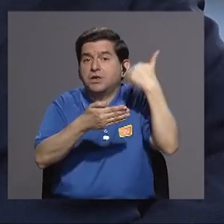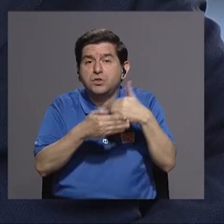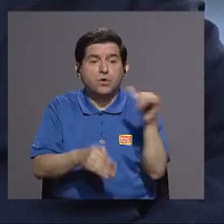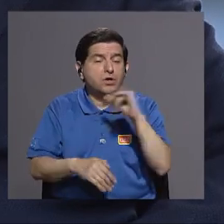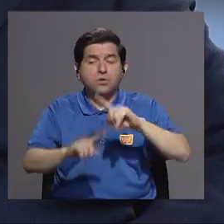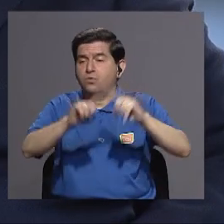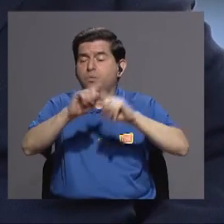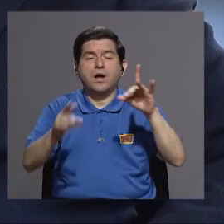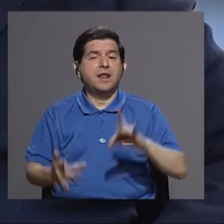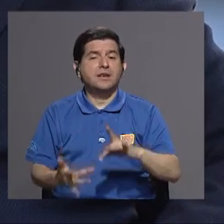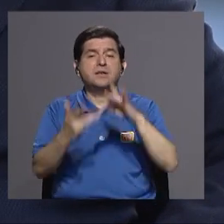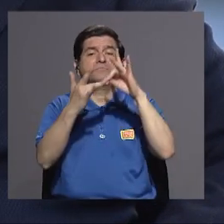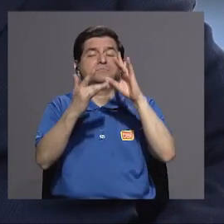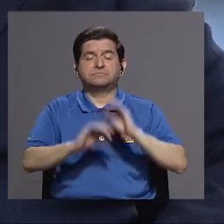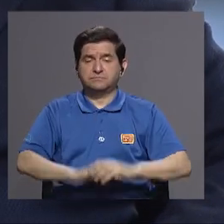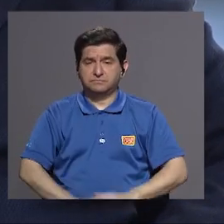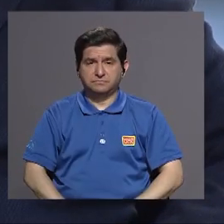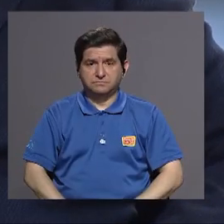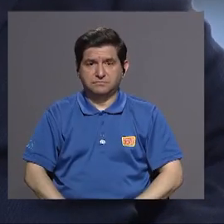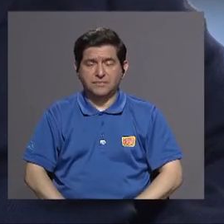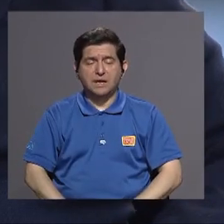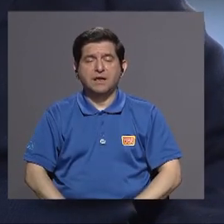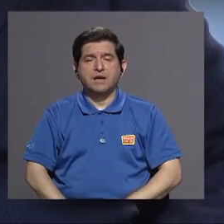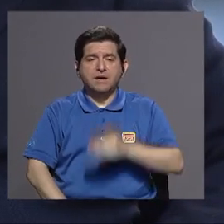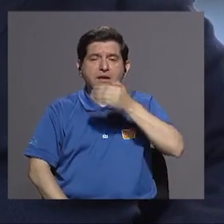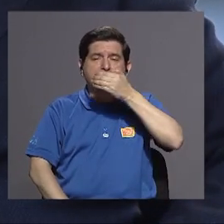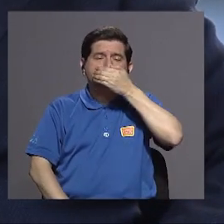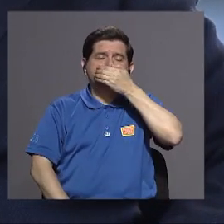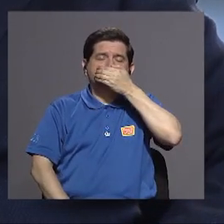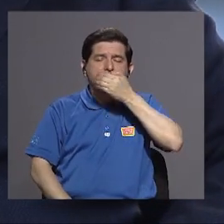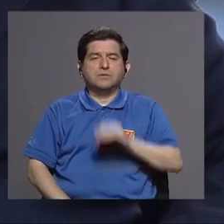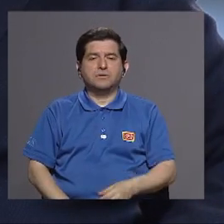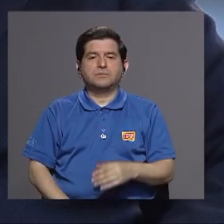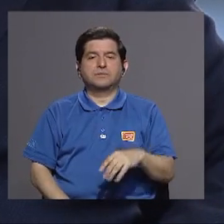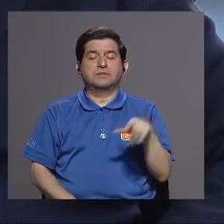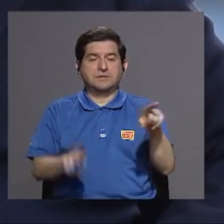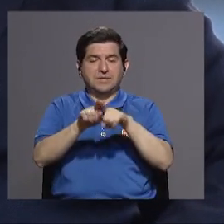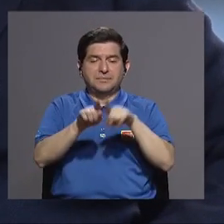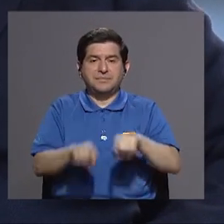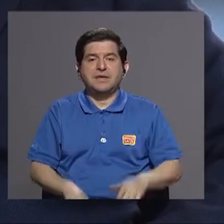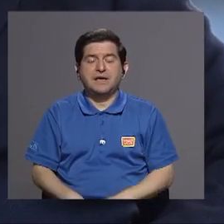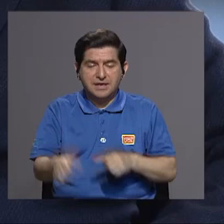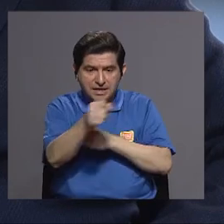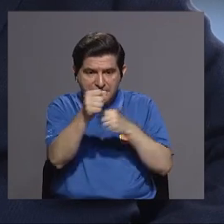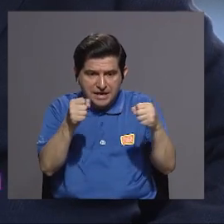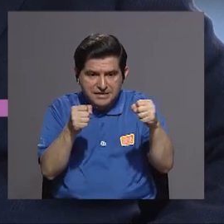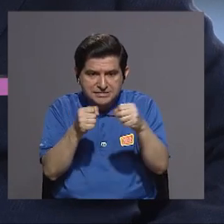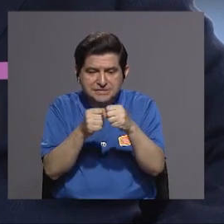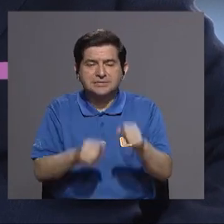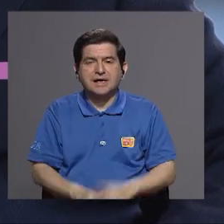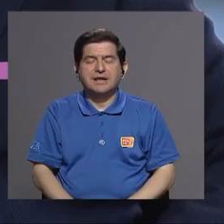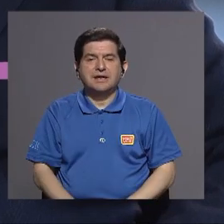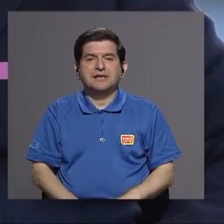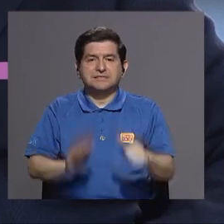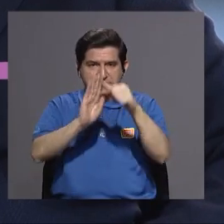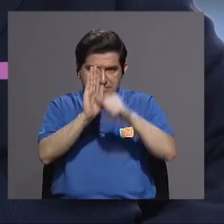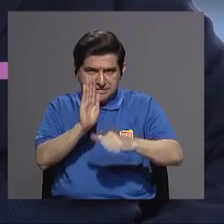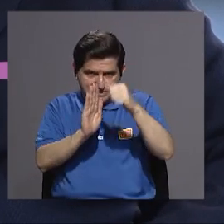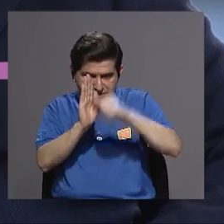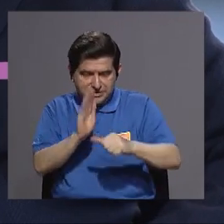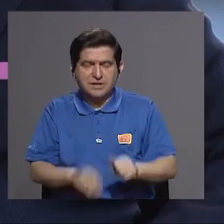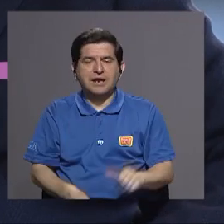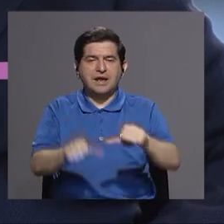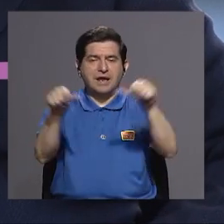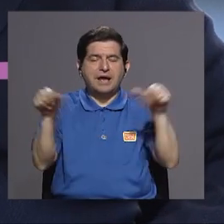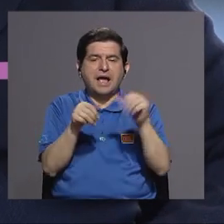ha pasado en otras especialidades verdad anestesia las áreas quirúrgicas las áreas clínicas verdad donde